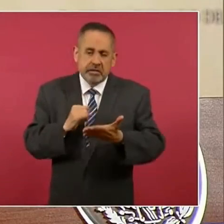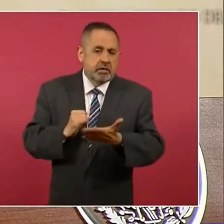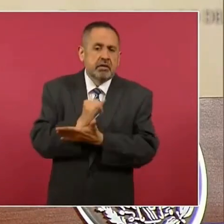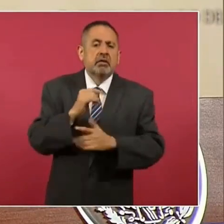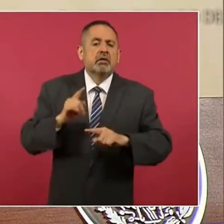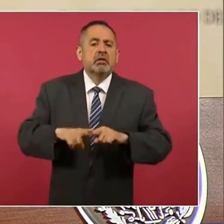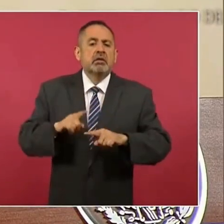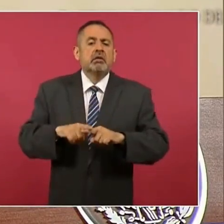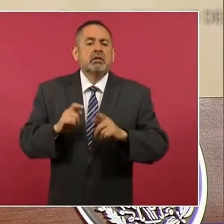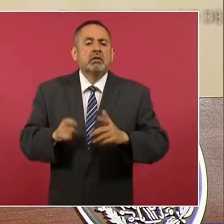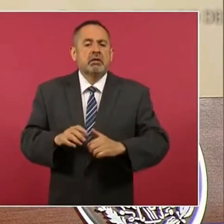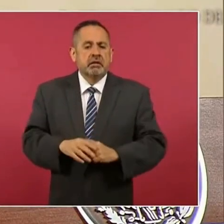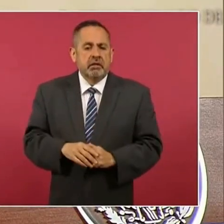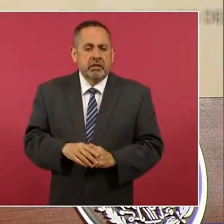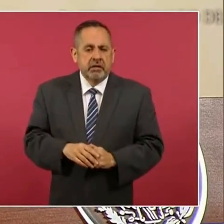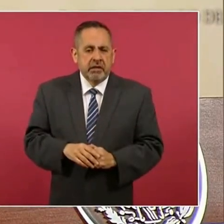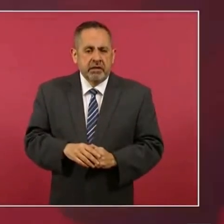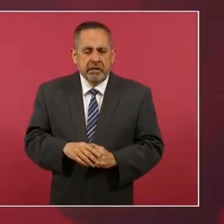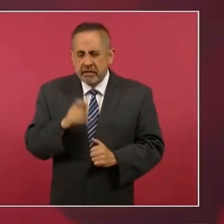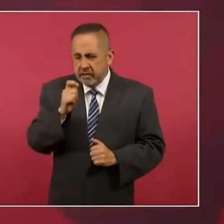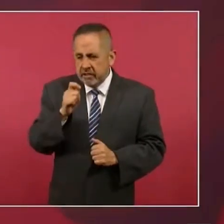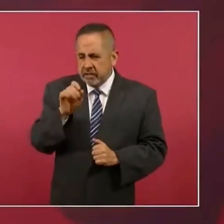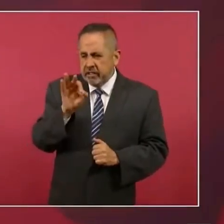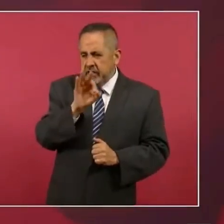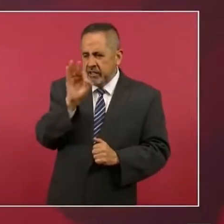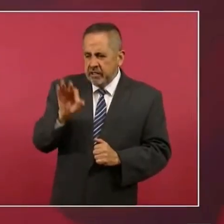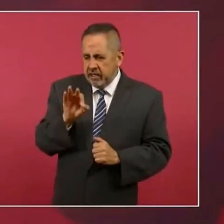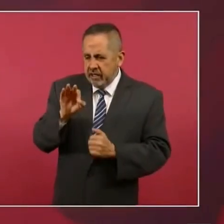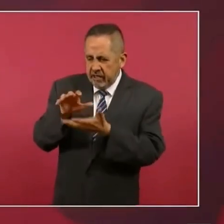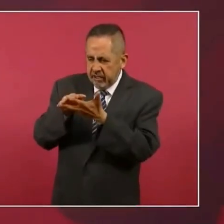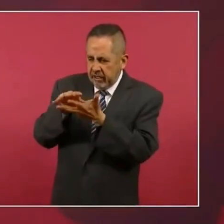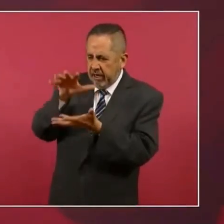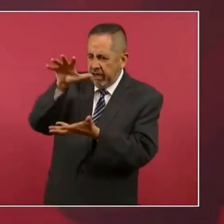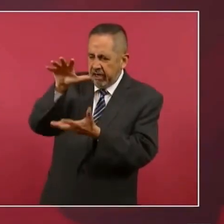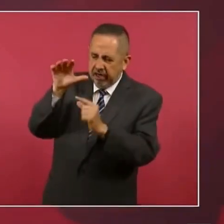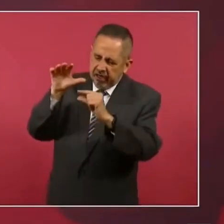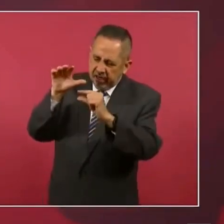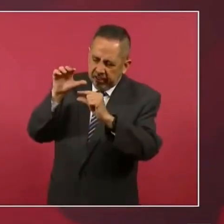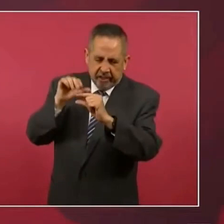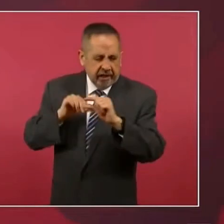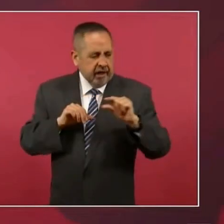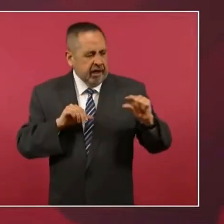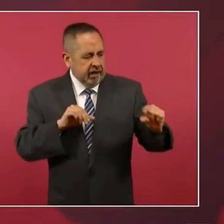un porcentaje del presupuesto para publicidad.